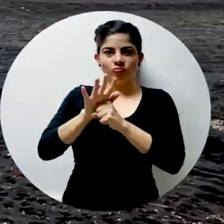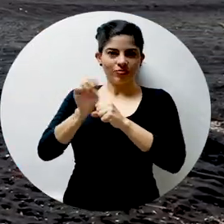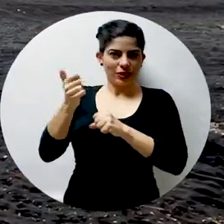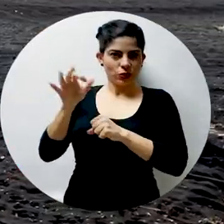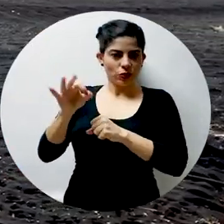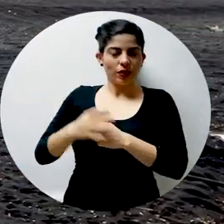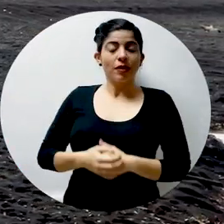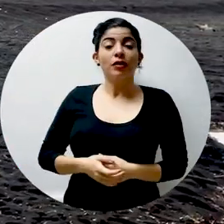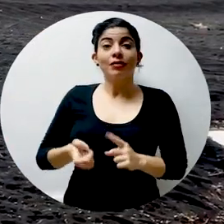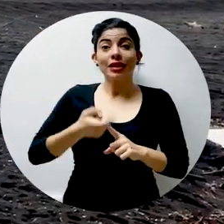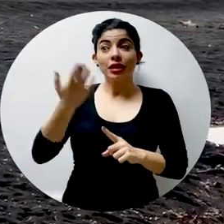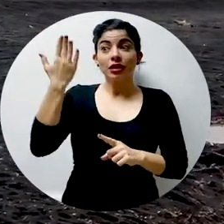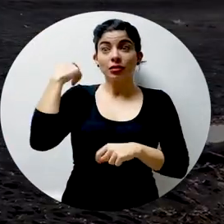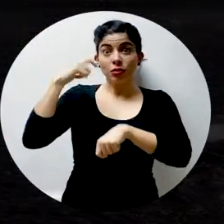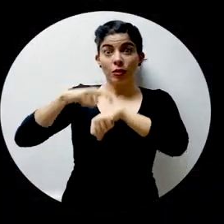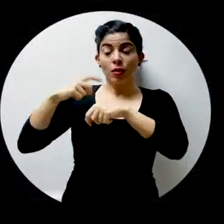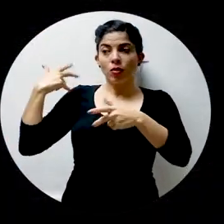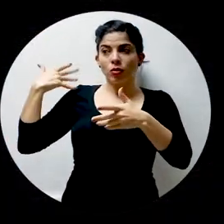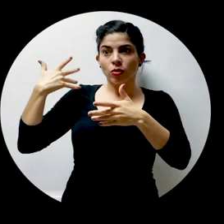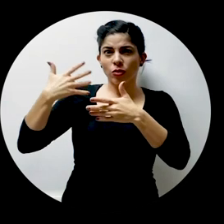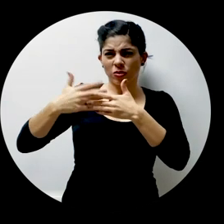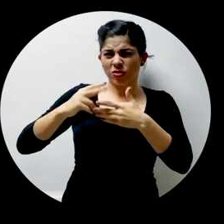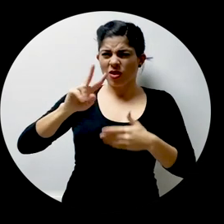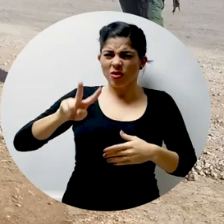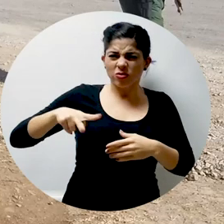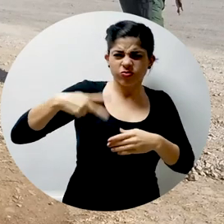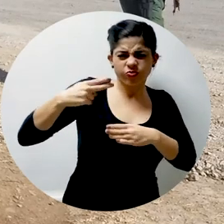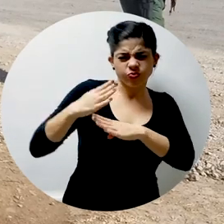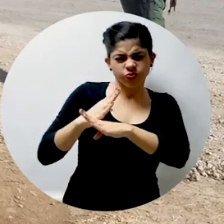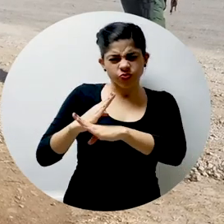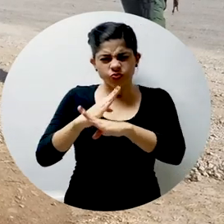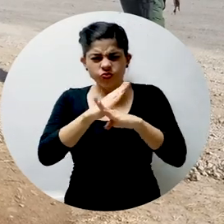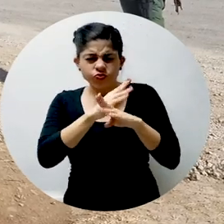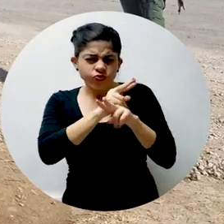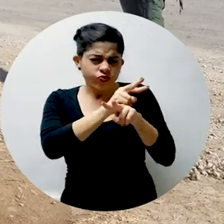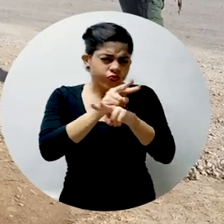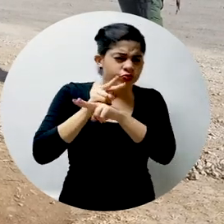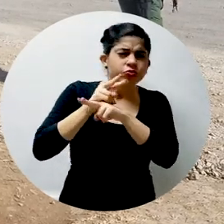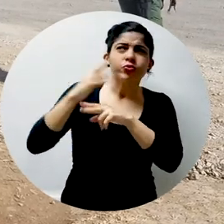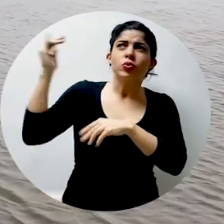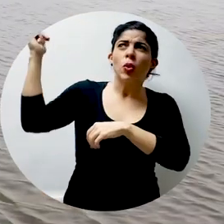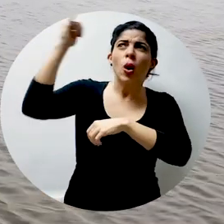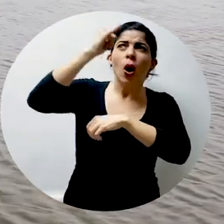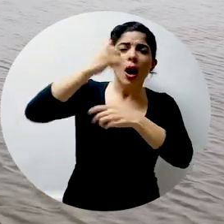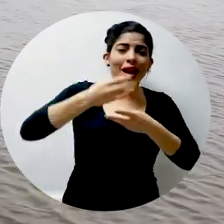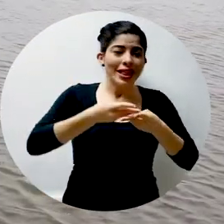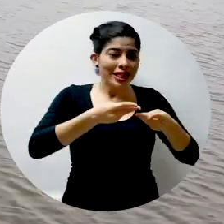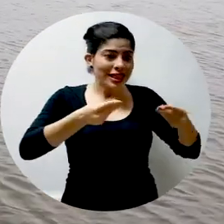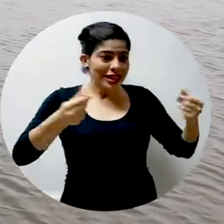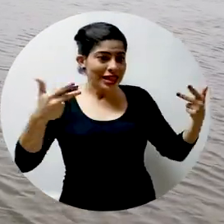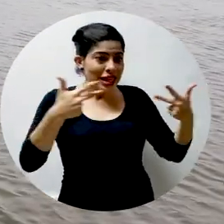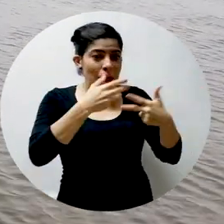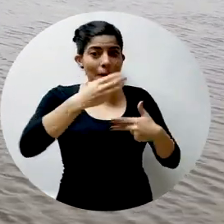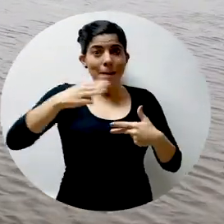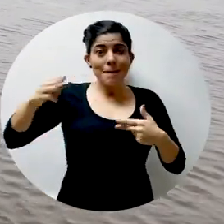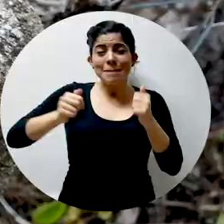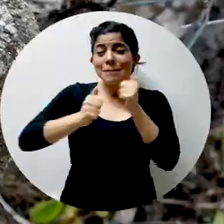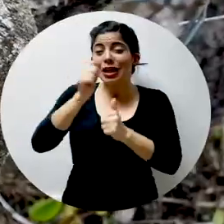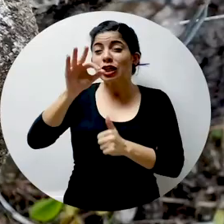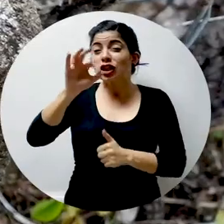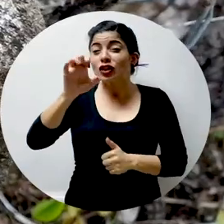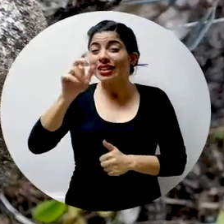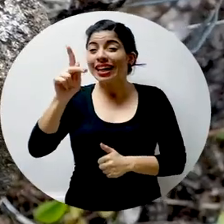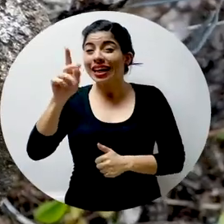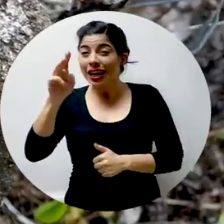COVID-19. Desde entonces, hemos reforzado como nunca antes la vigilancia por aire, por tierra y por mar, más de 900